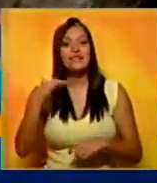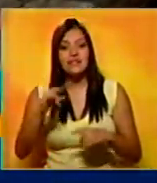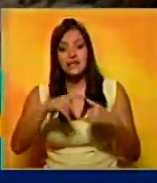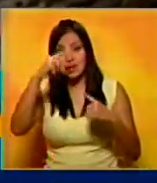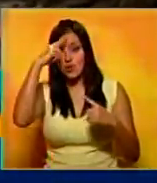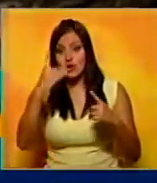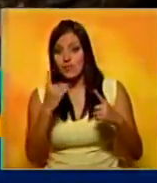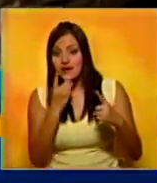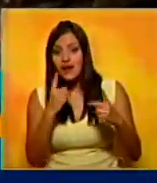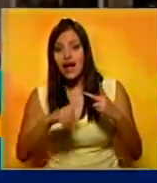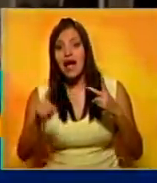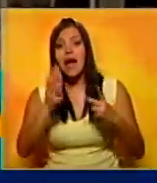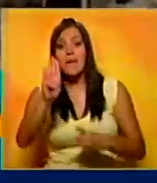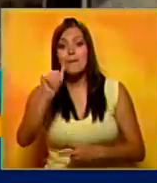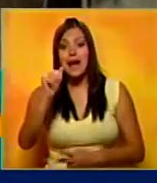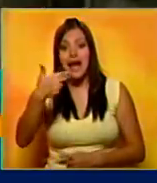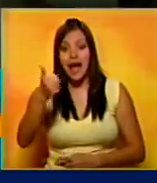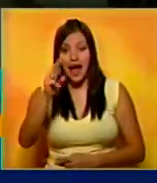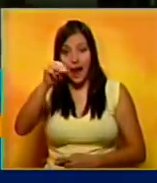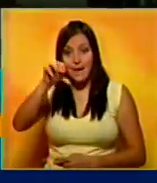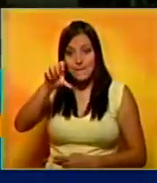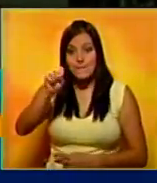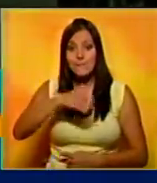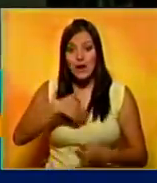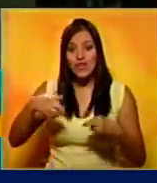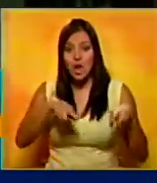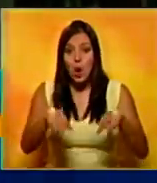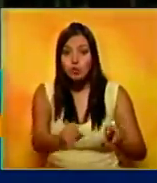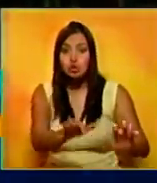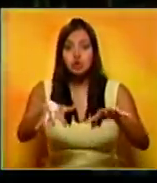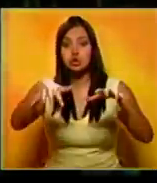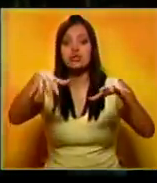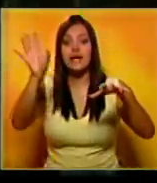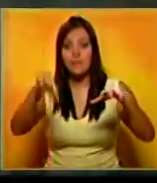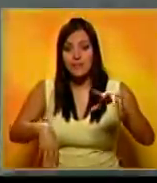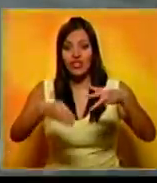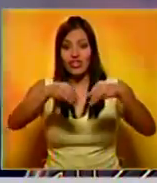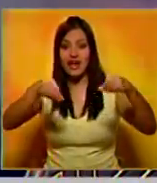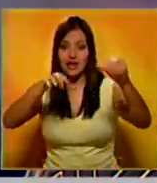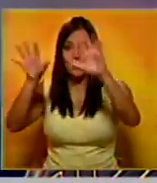Dominicana, donde podría generar inundaciones y deslizamientos de tierra.